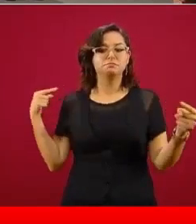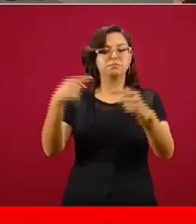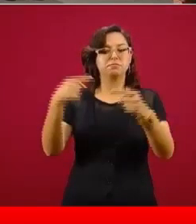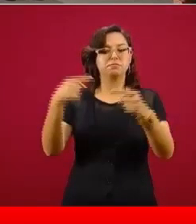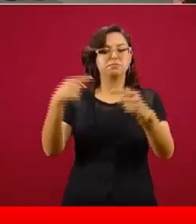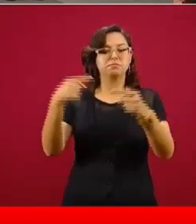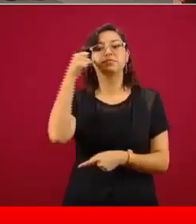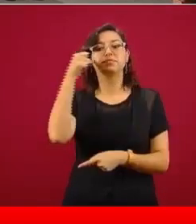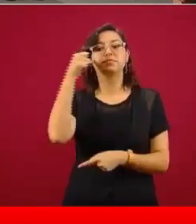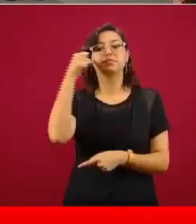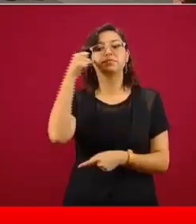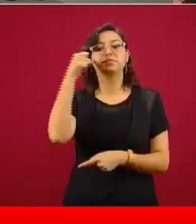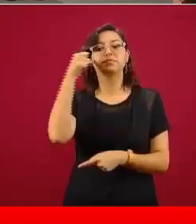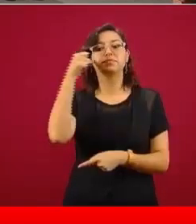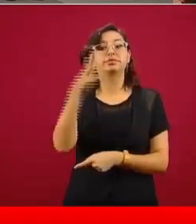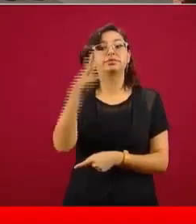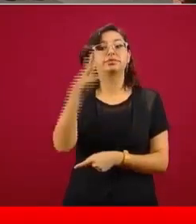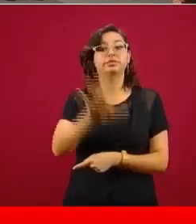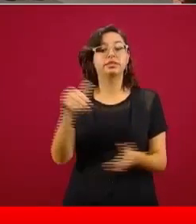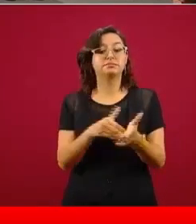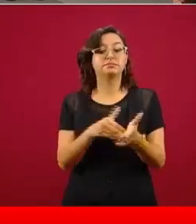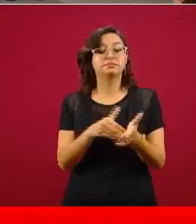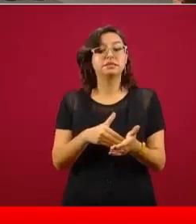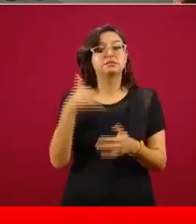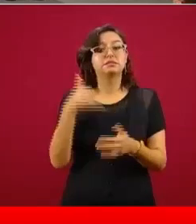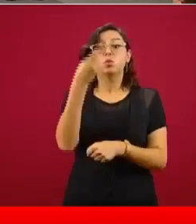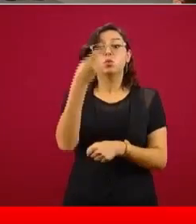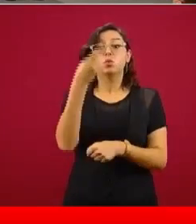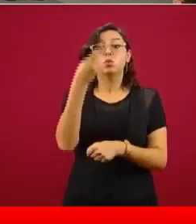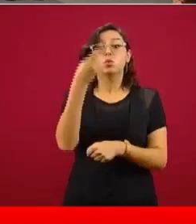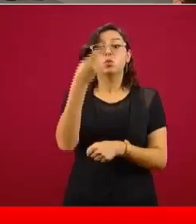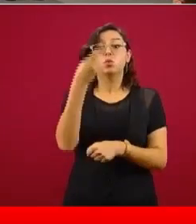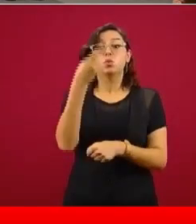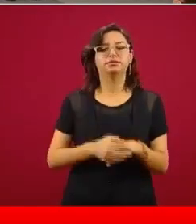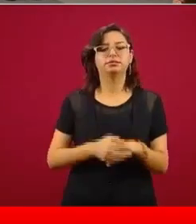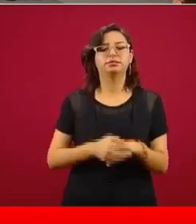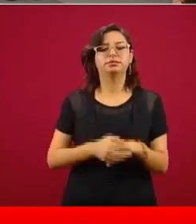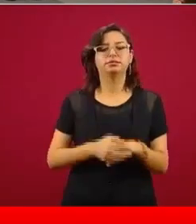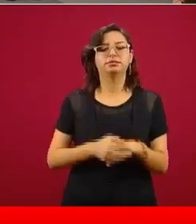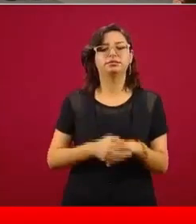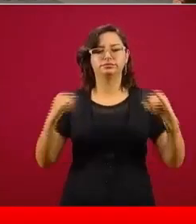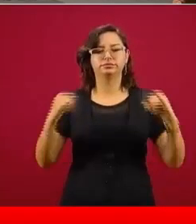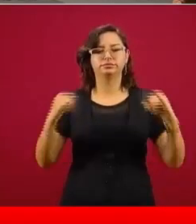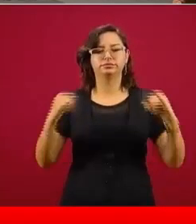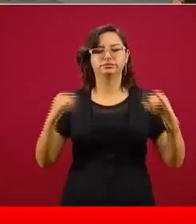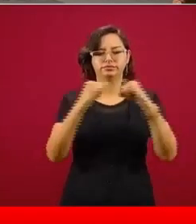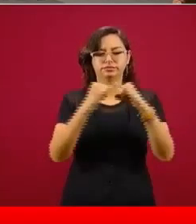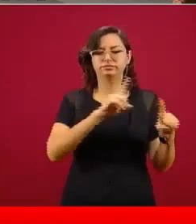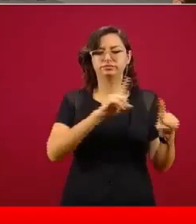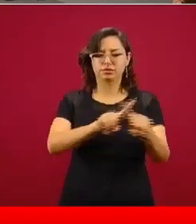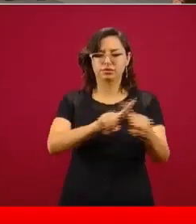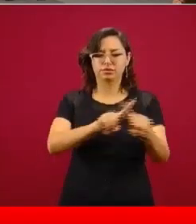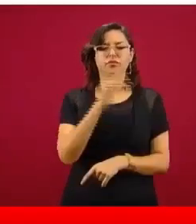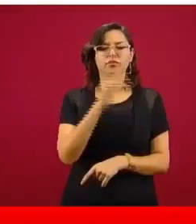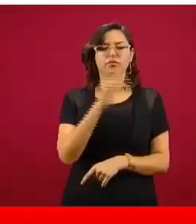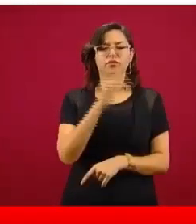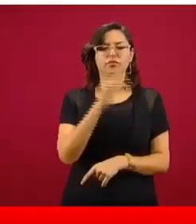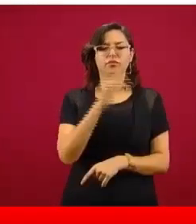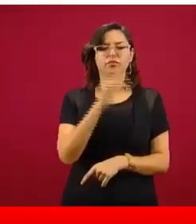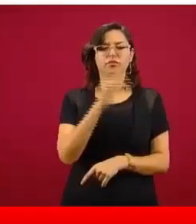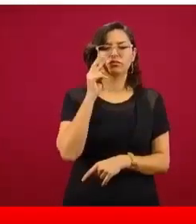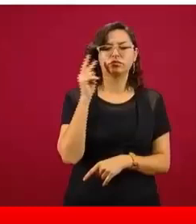cerca de 10 mil llamadas en un solo día. Las llamadas por institución están distribuidas de esta manera,